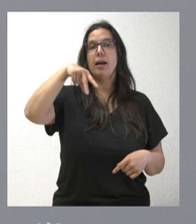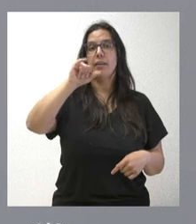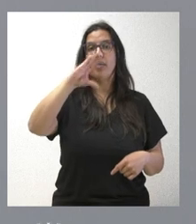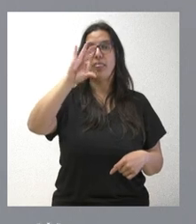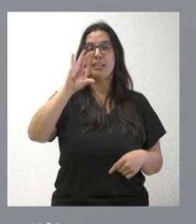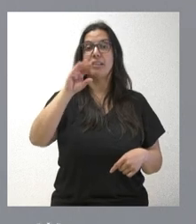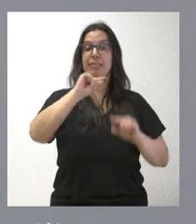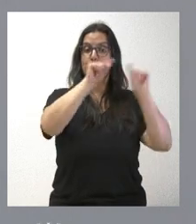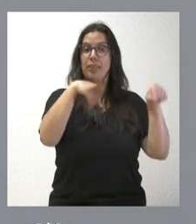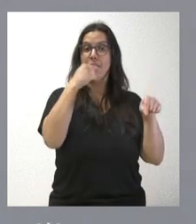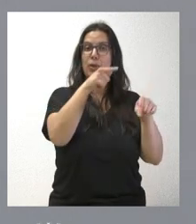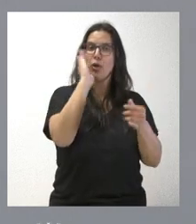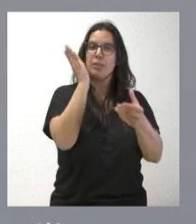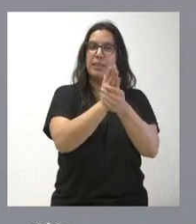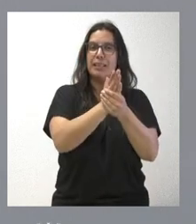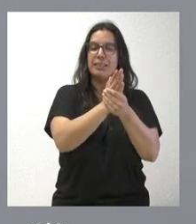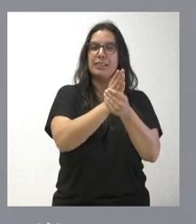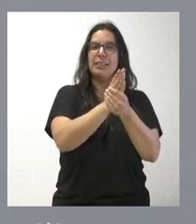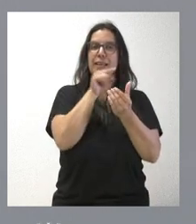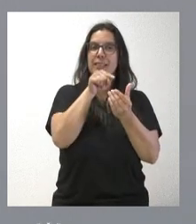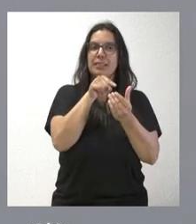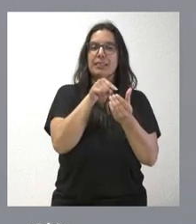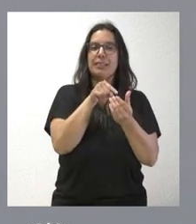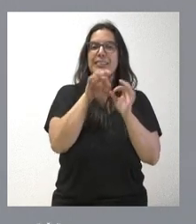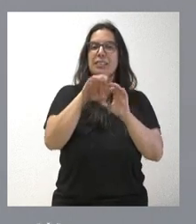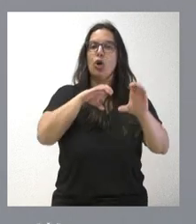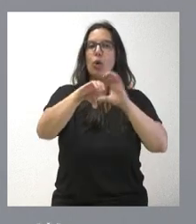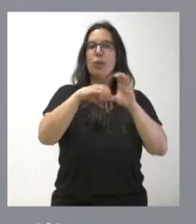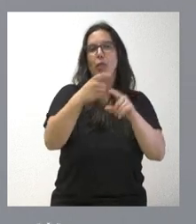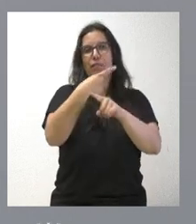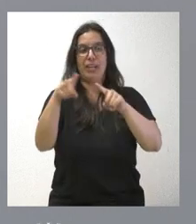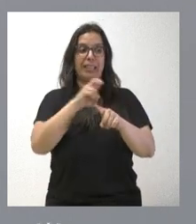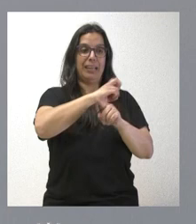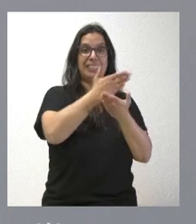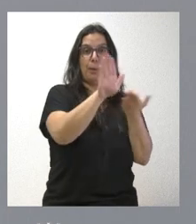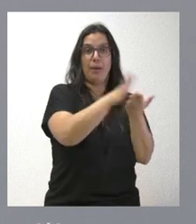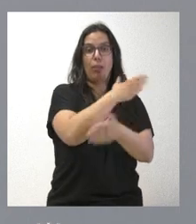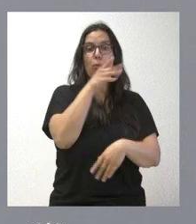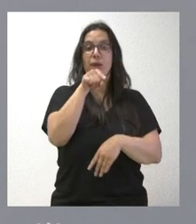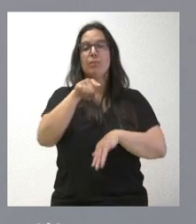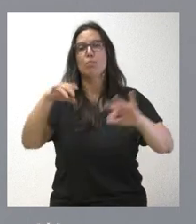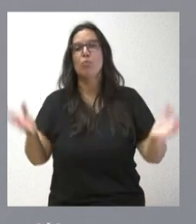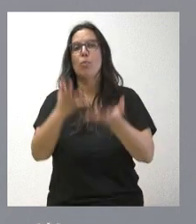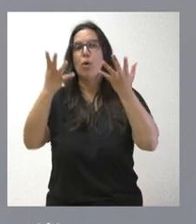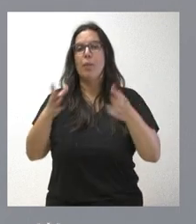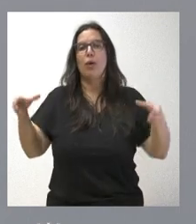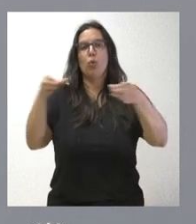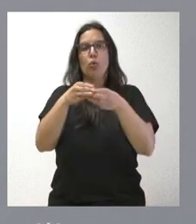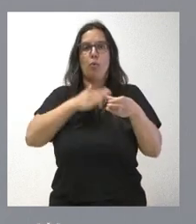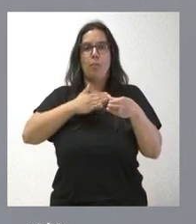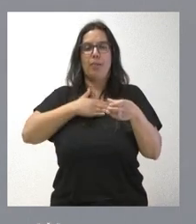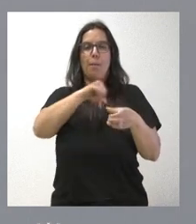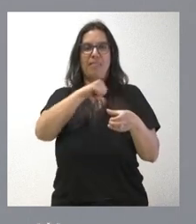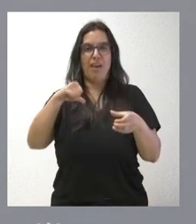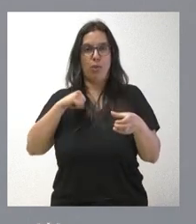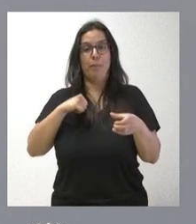caso, forma parte de un expediente desde el punto de vista de comunicación diferente del anterior porque está promovida por una agrupación de propietarios de régimen privado.